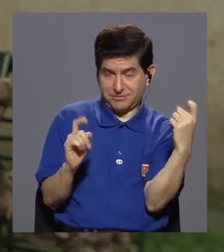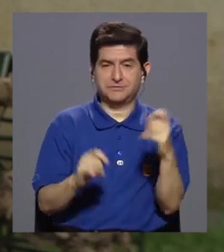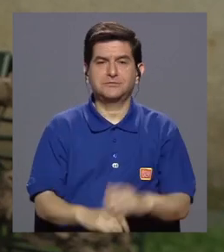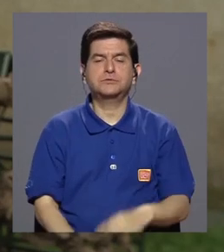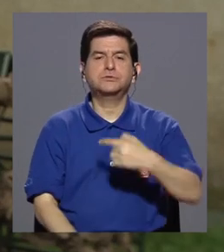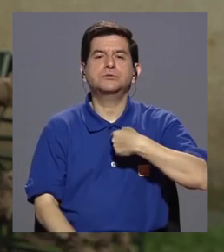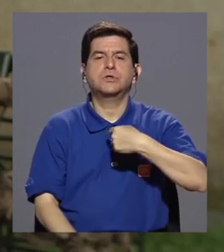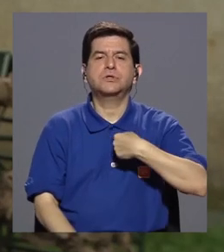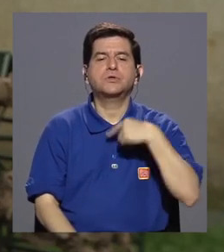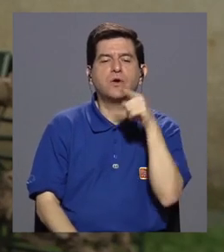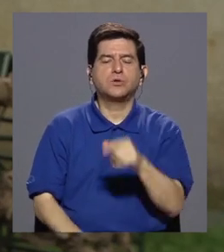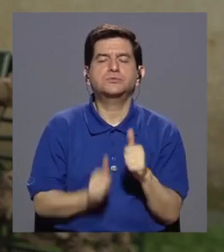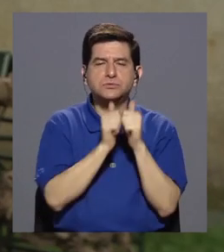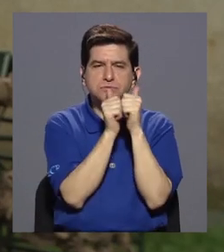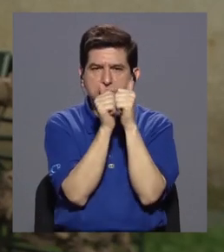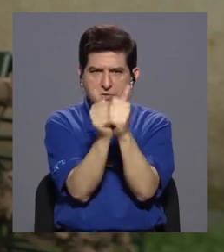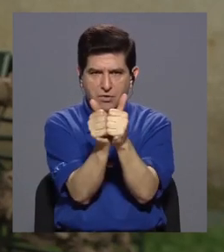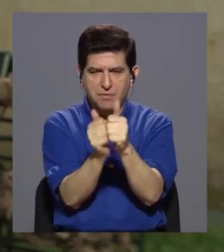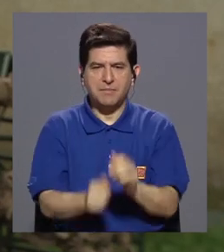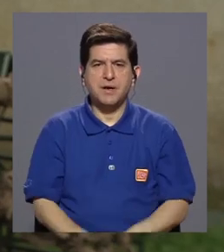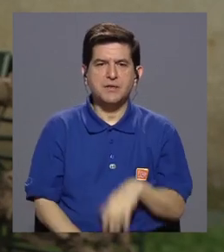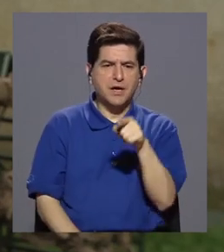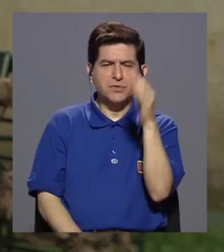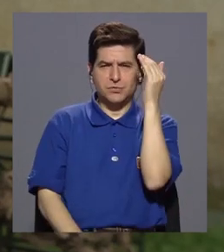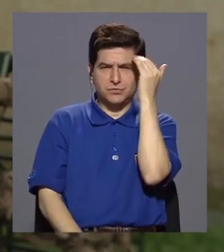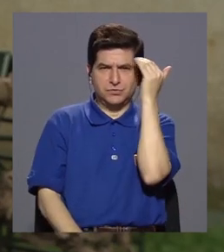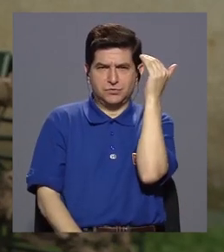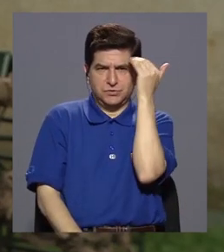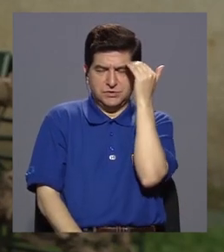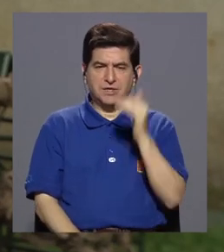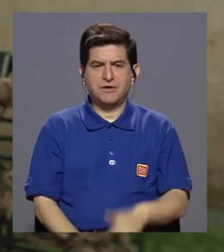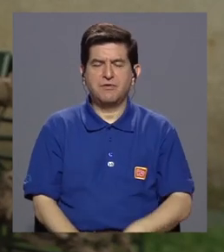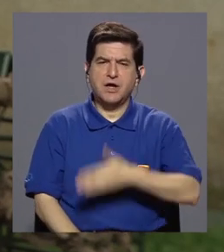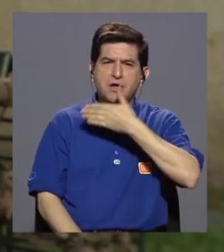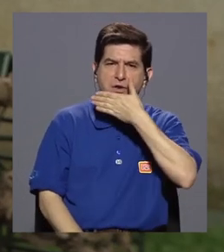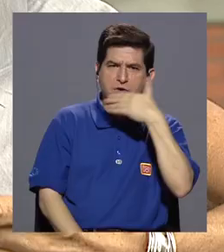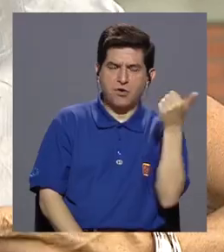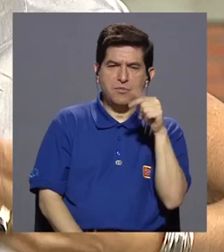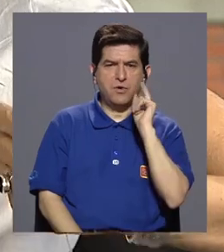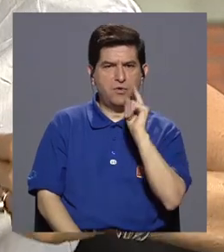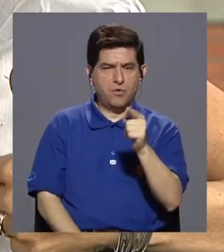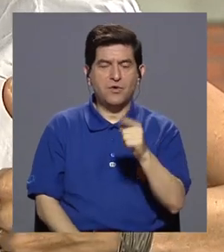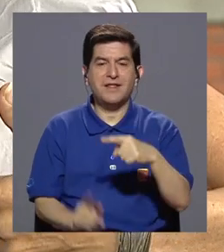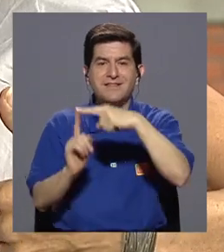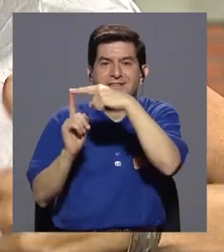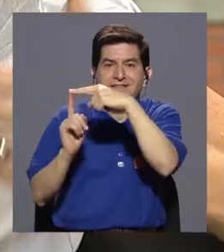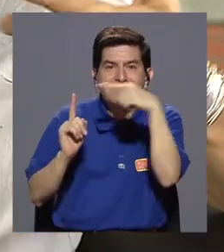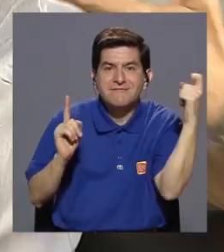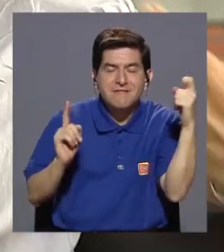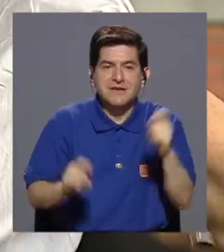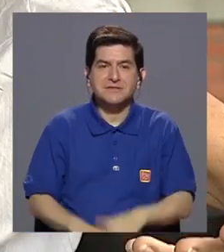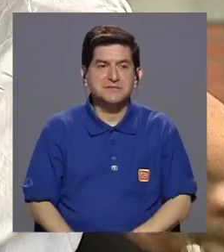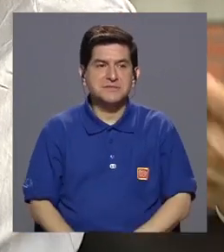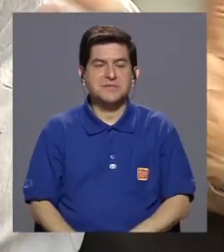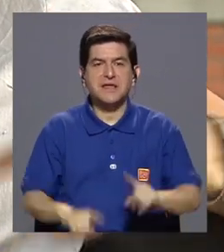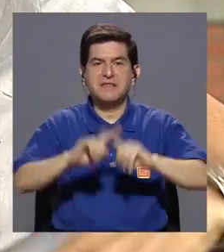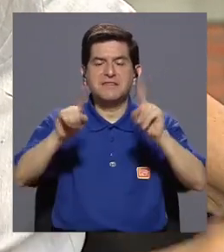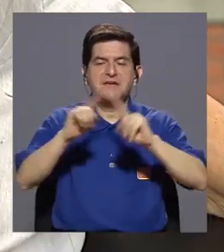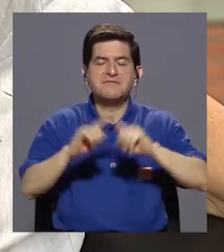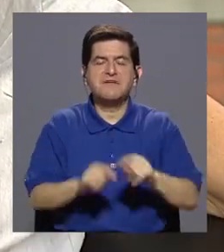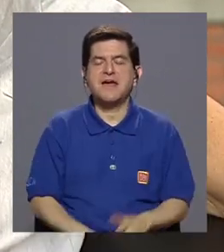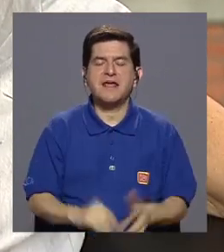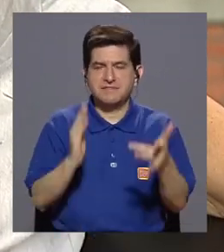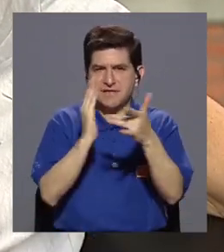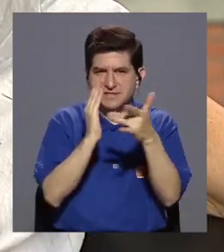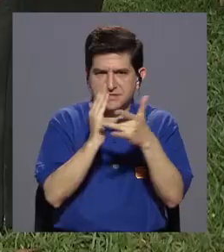yo te voy a acompañar a que tú vayas sabiendo lo mejor que es para ti a partir de algunas técnicas